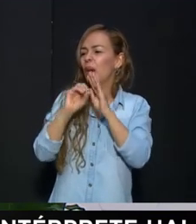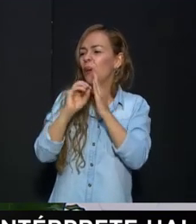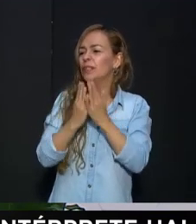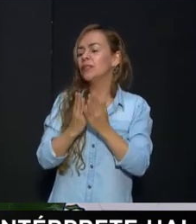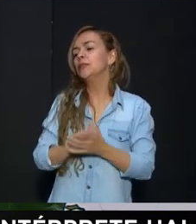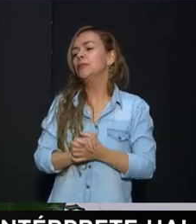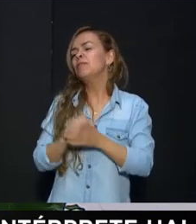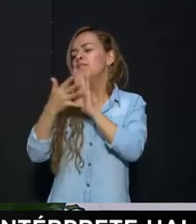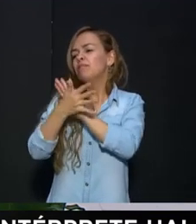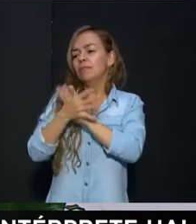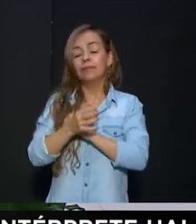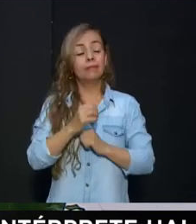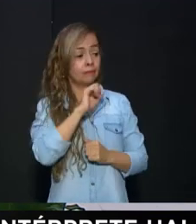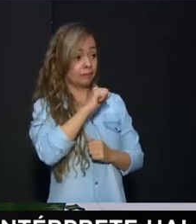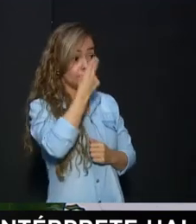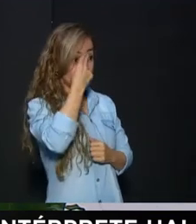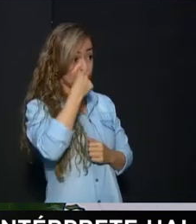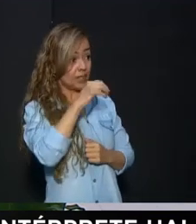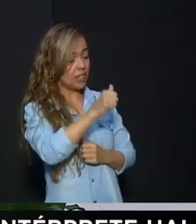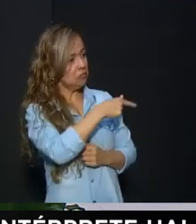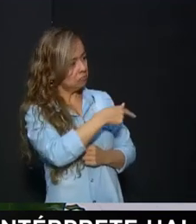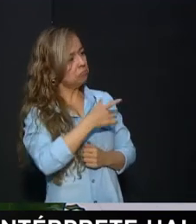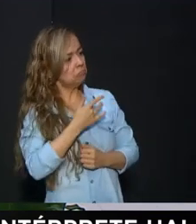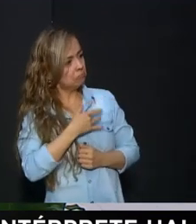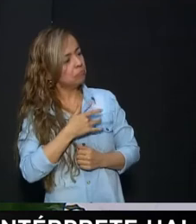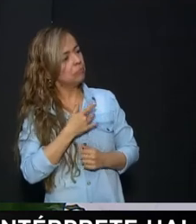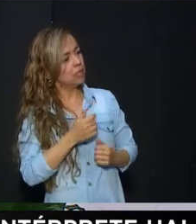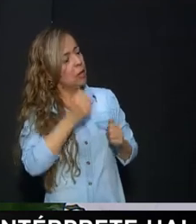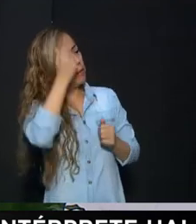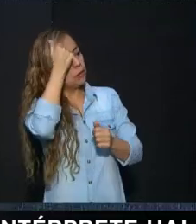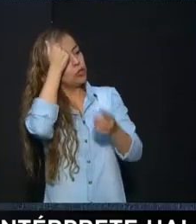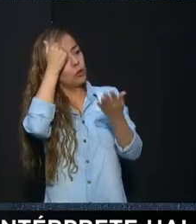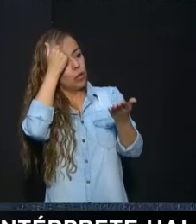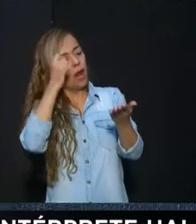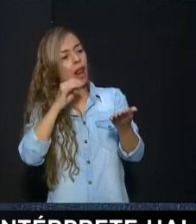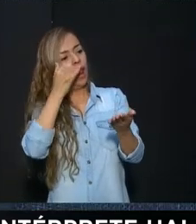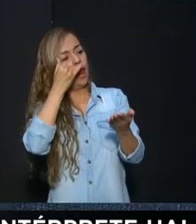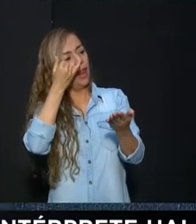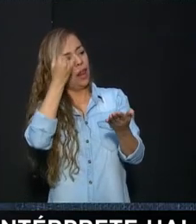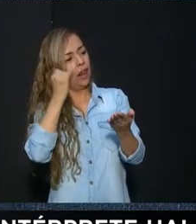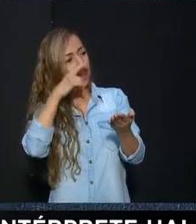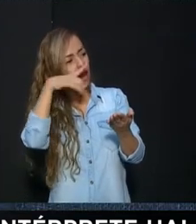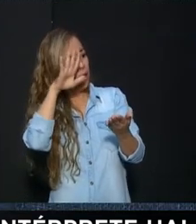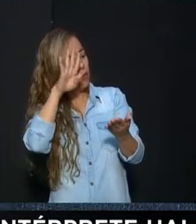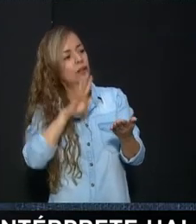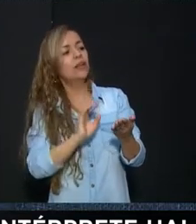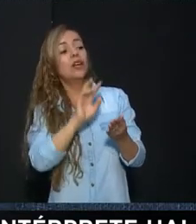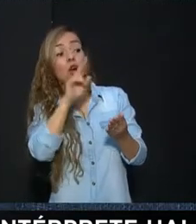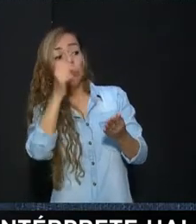Clarissa Se ha sentido Muy acompañada Por la profe Laura Y por la profesora Gloria